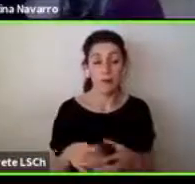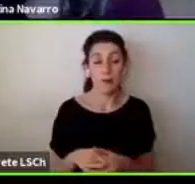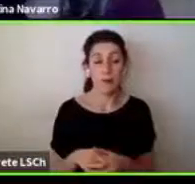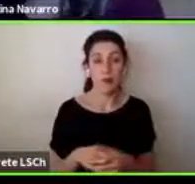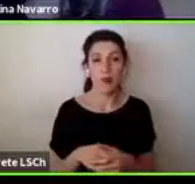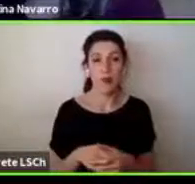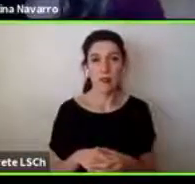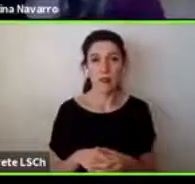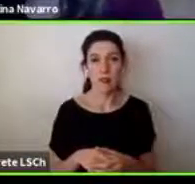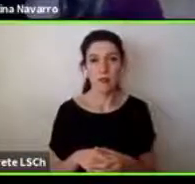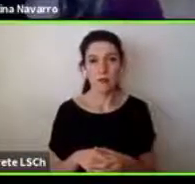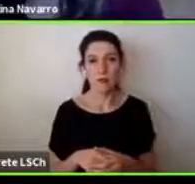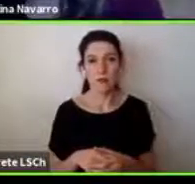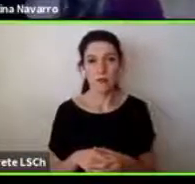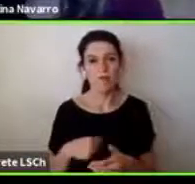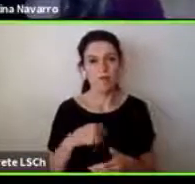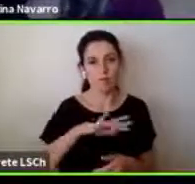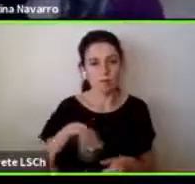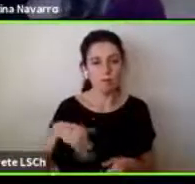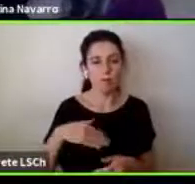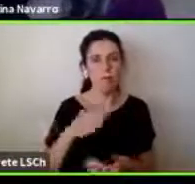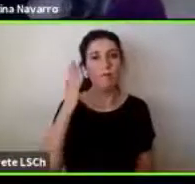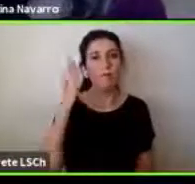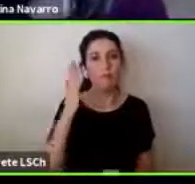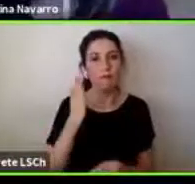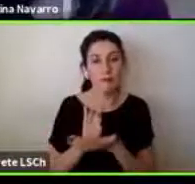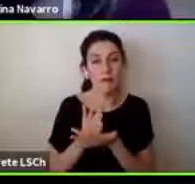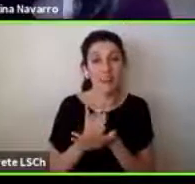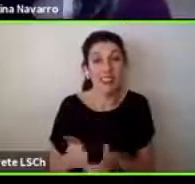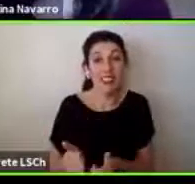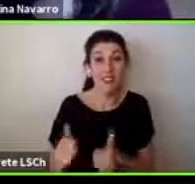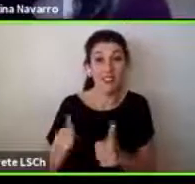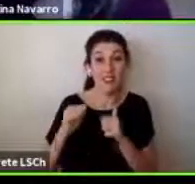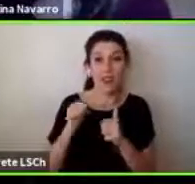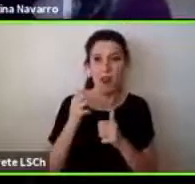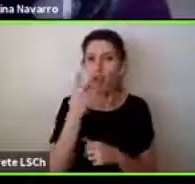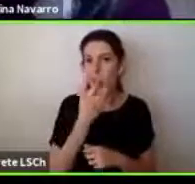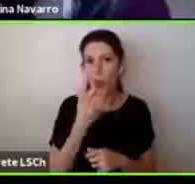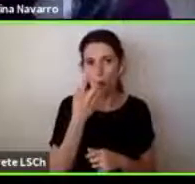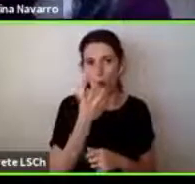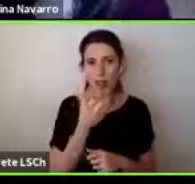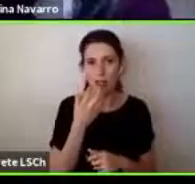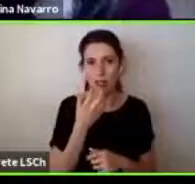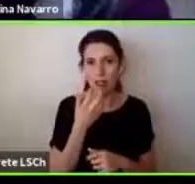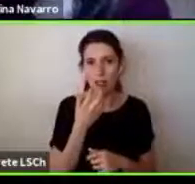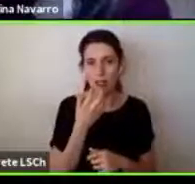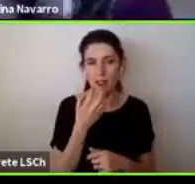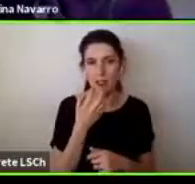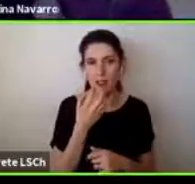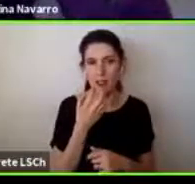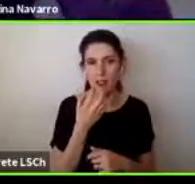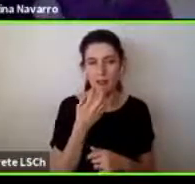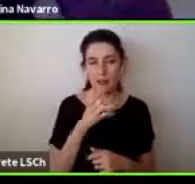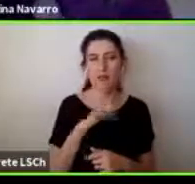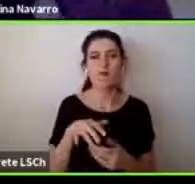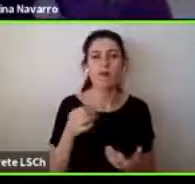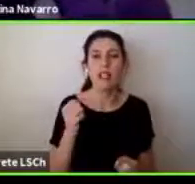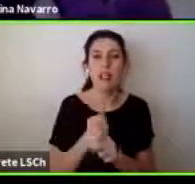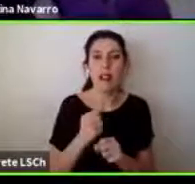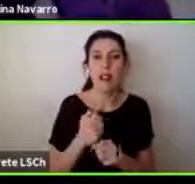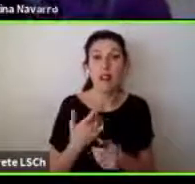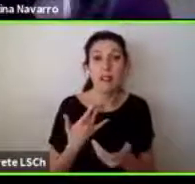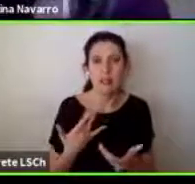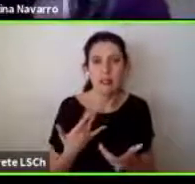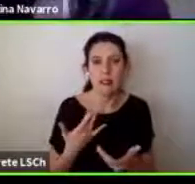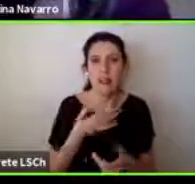tuvimos que tener el desafío del lenguaje de qué es lo que estábamos trabajando cómo decir las cosas